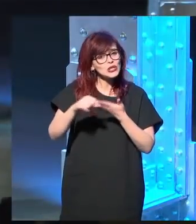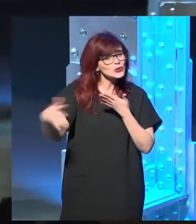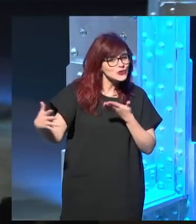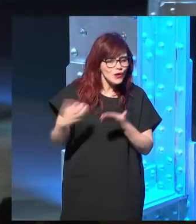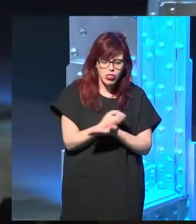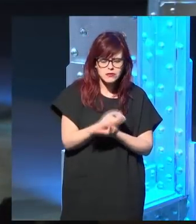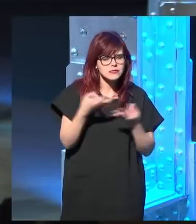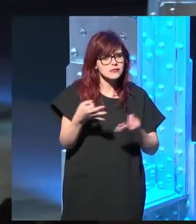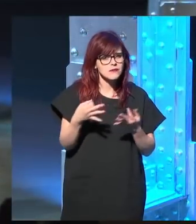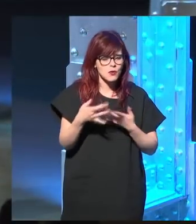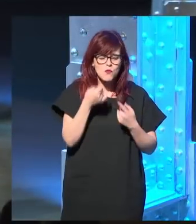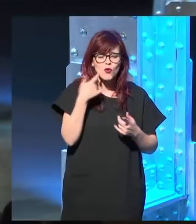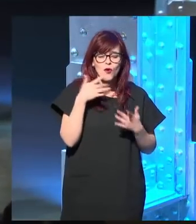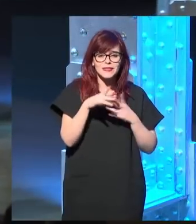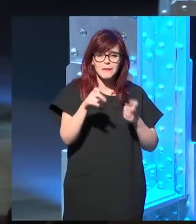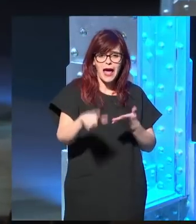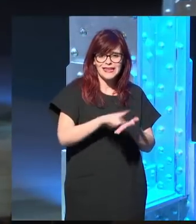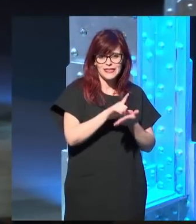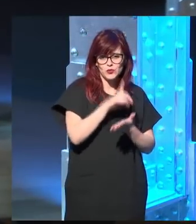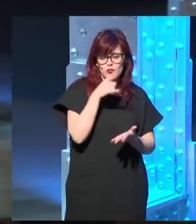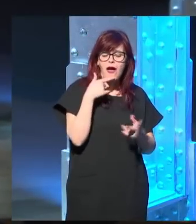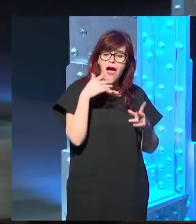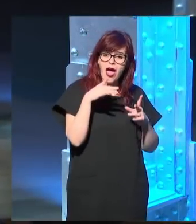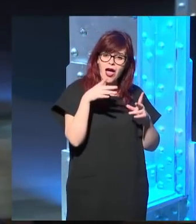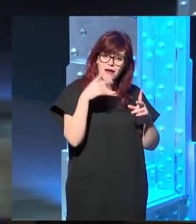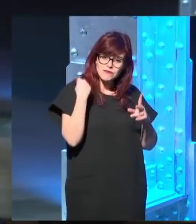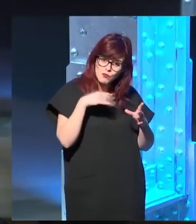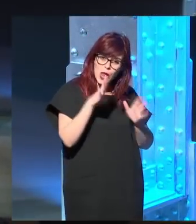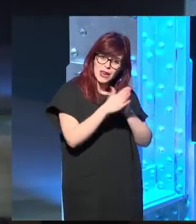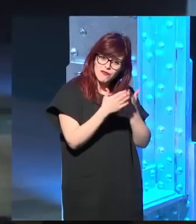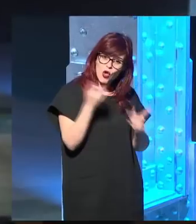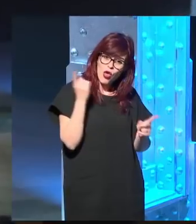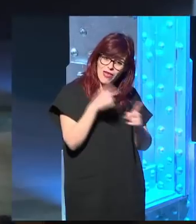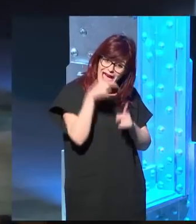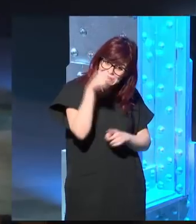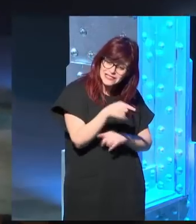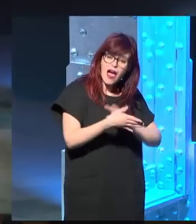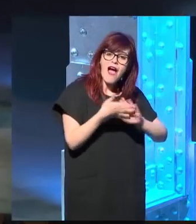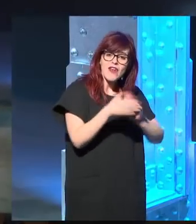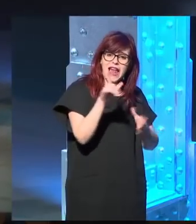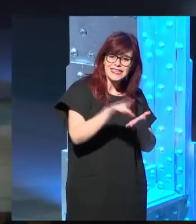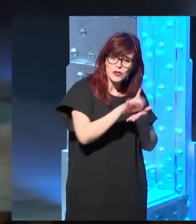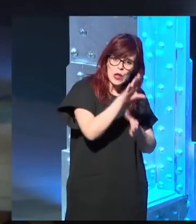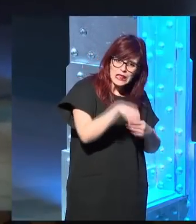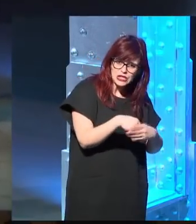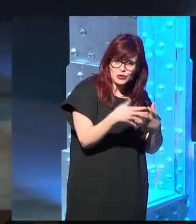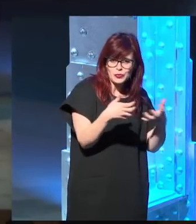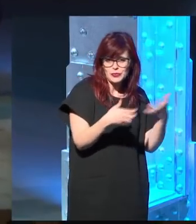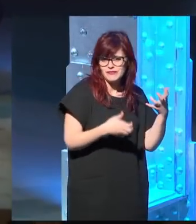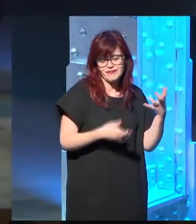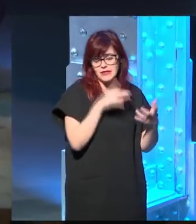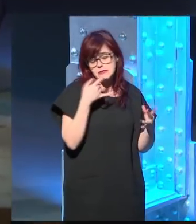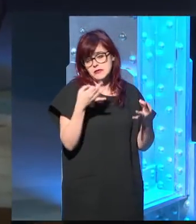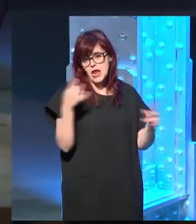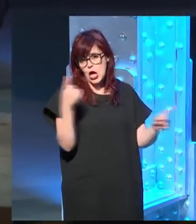nos rebelamos contra la metaliteratura y nos pasamos la vida hablando en contra de la metaliteratura, queremos hacer una literatura que